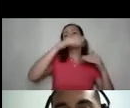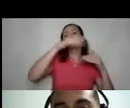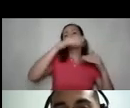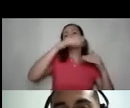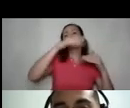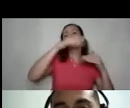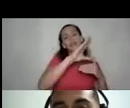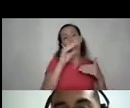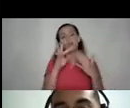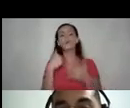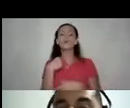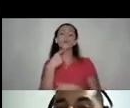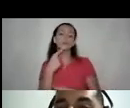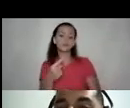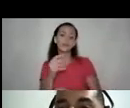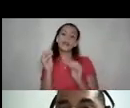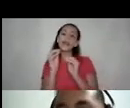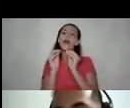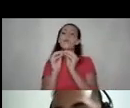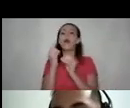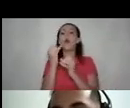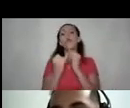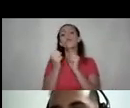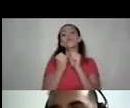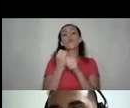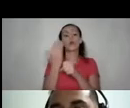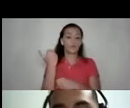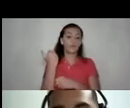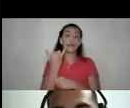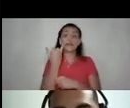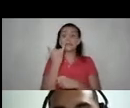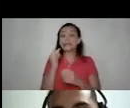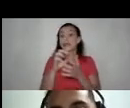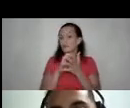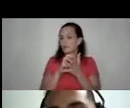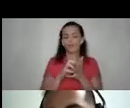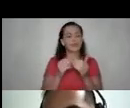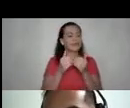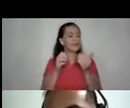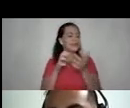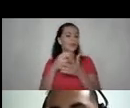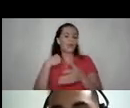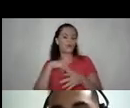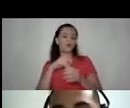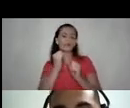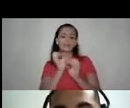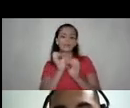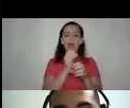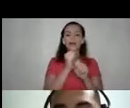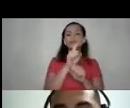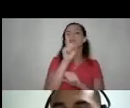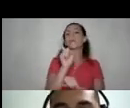y como les digo, eso es nada más en el último año. Sin duda, y nosotros que hemos llevado a cabo talleres, hacemos esta pregunta,